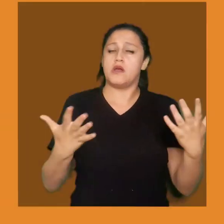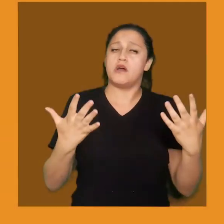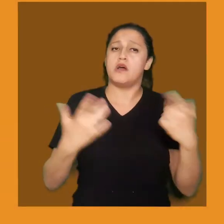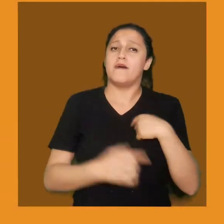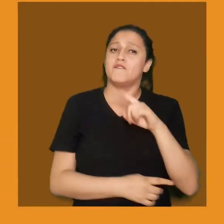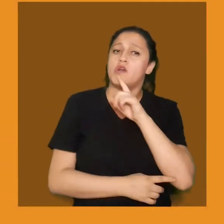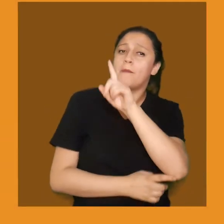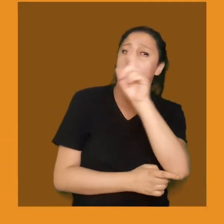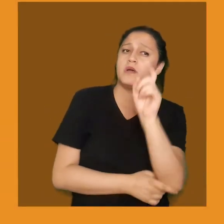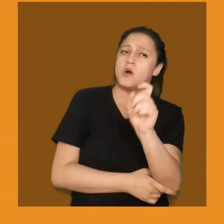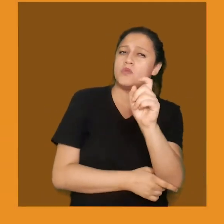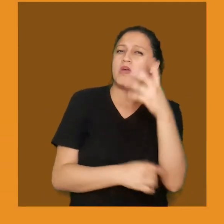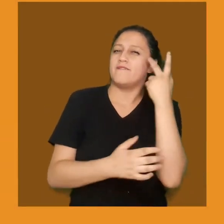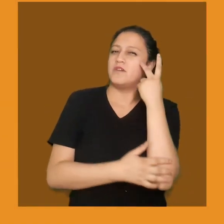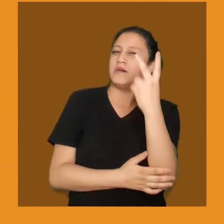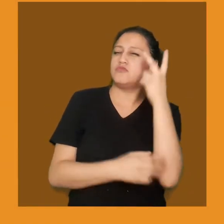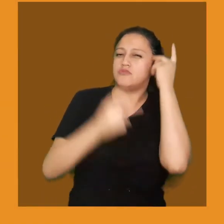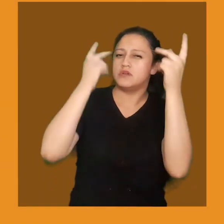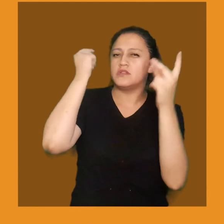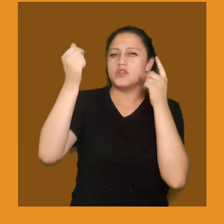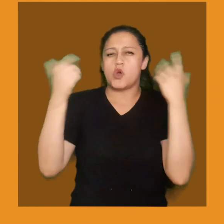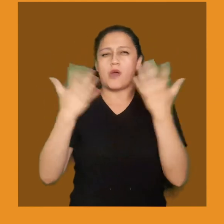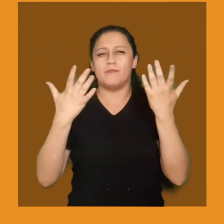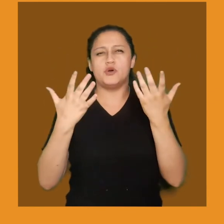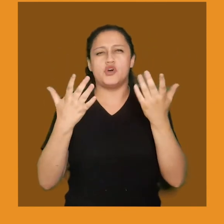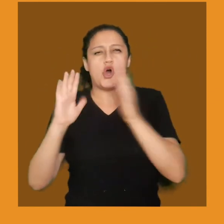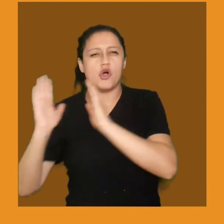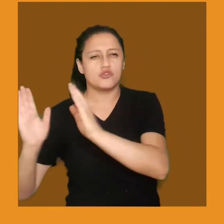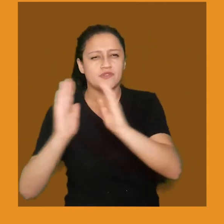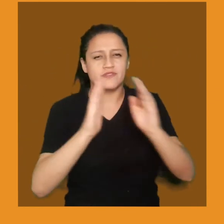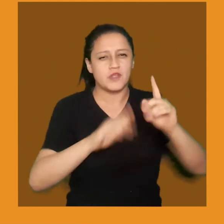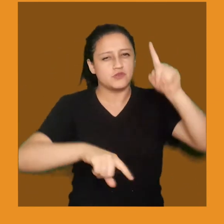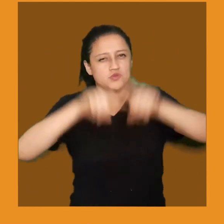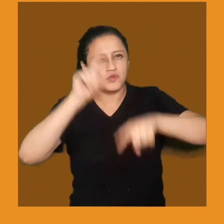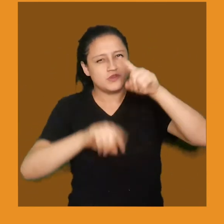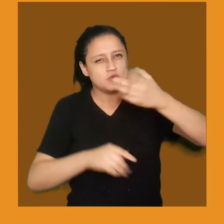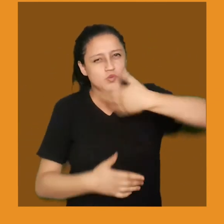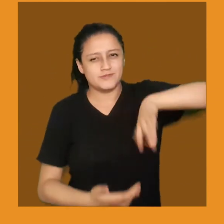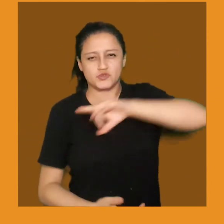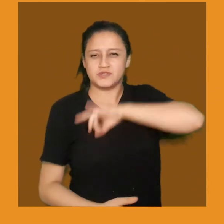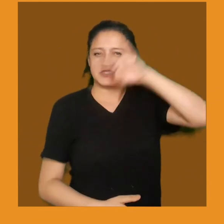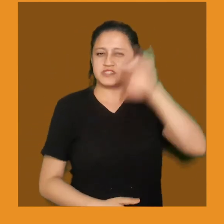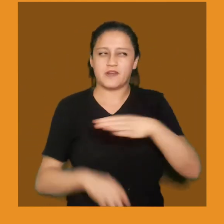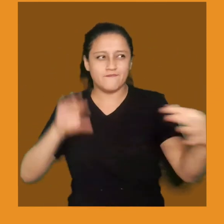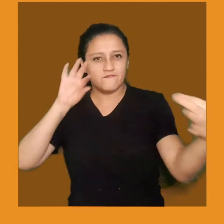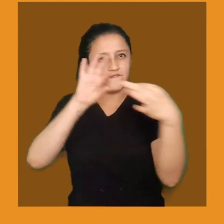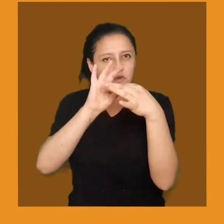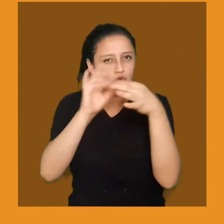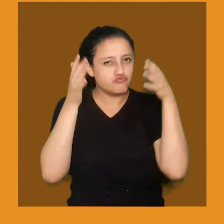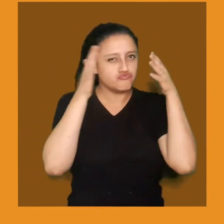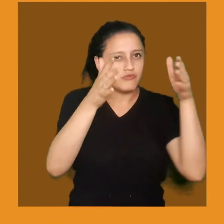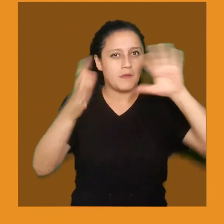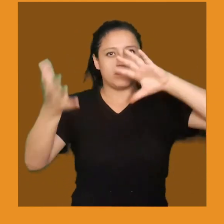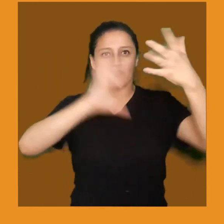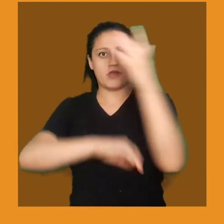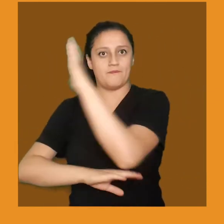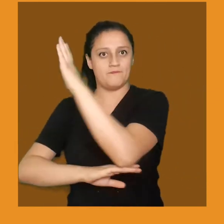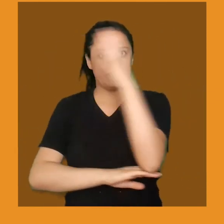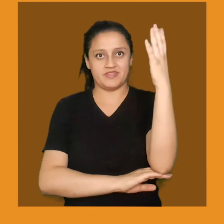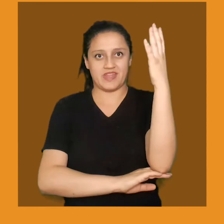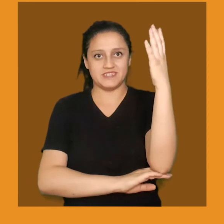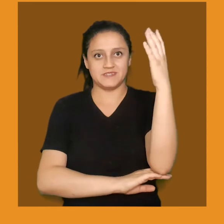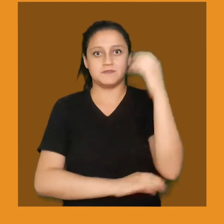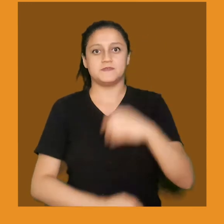Ya nos hemos hecho varias preguntas. Hemos visto los ideales y parte de la realidad del ordenamiento territorial en nuestro país y su